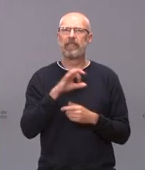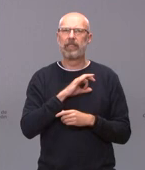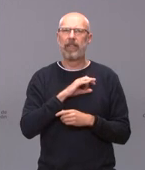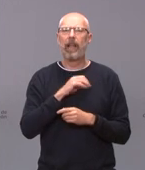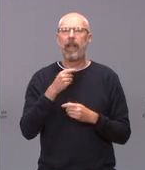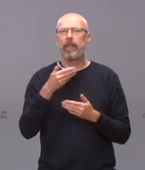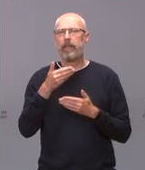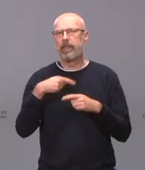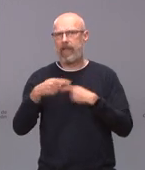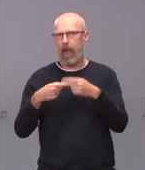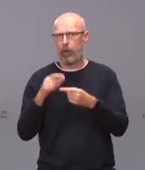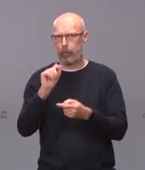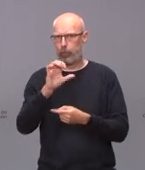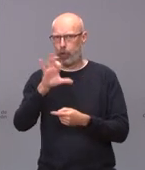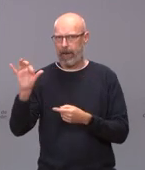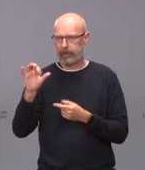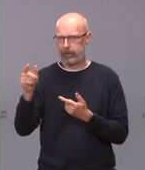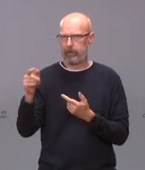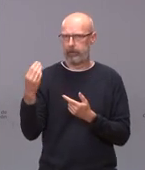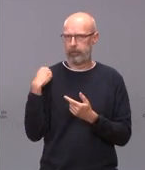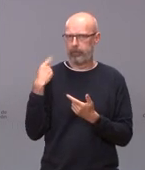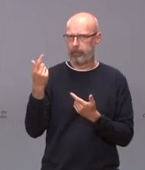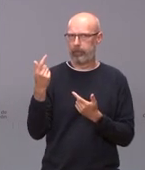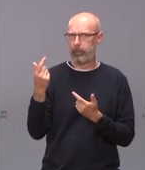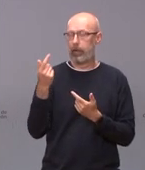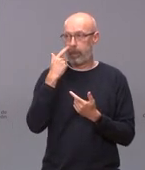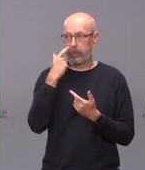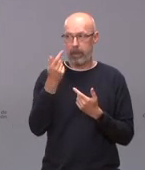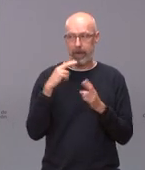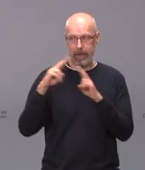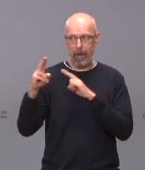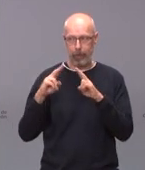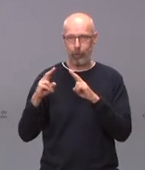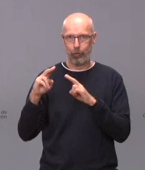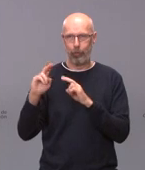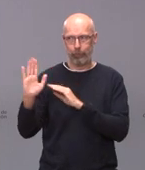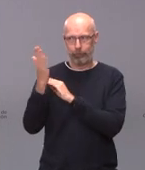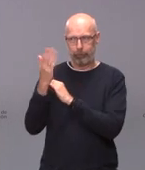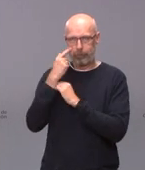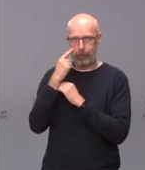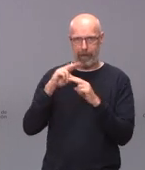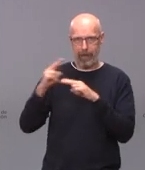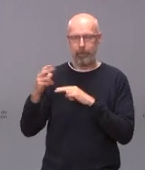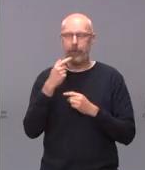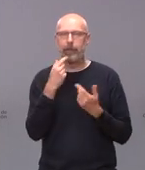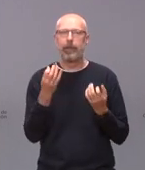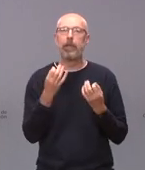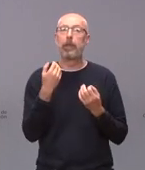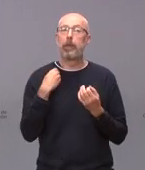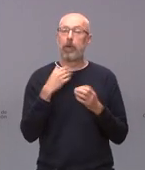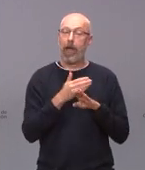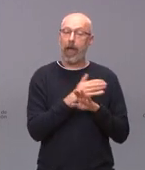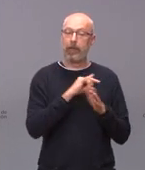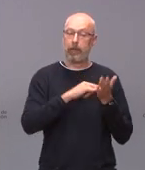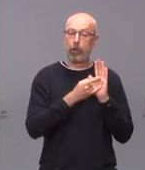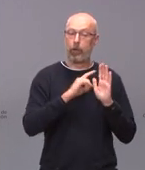punto es para que vea lo rápidos que somos haciéndole caso a sus sugerencias que es que en el anteproyecto de